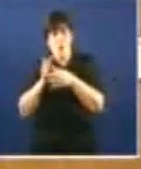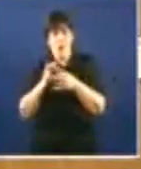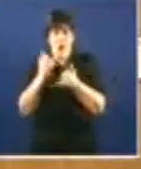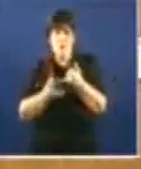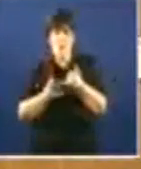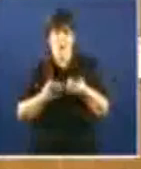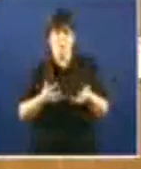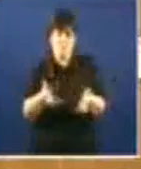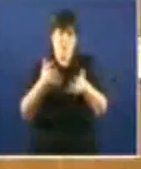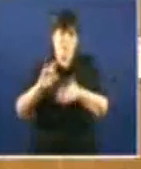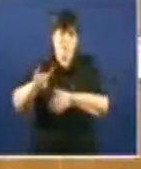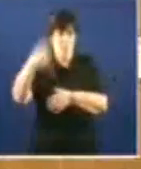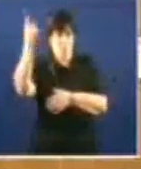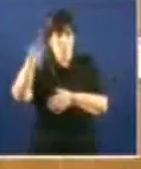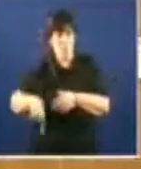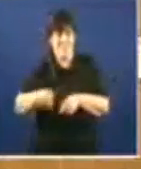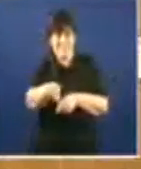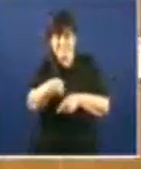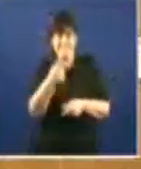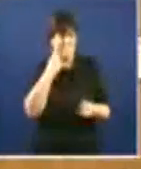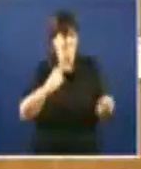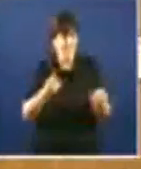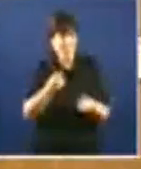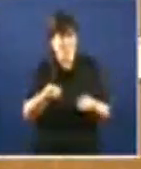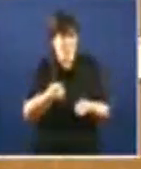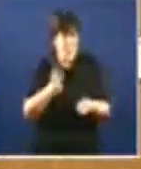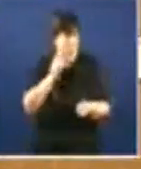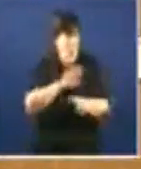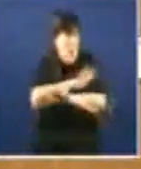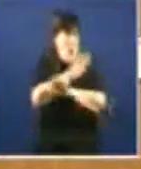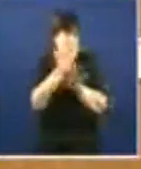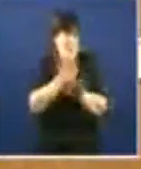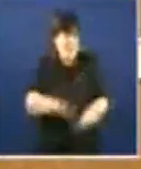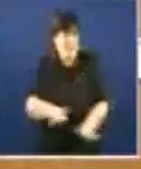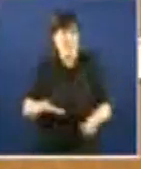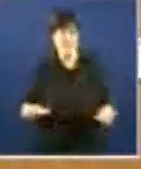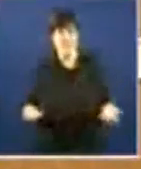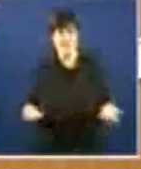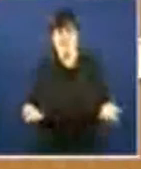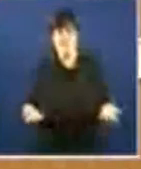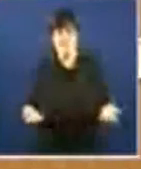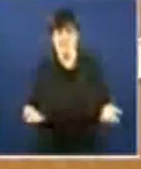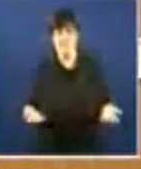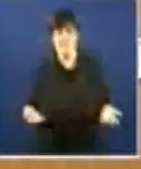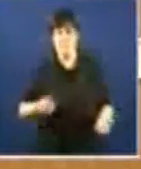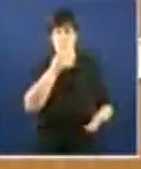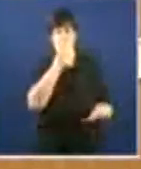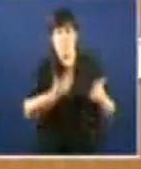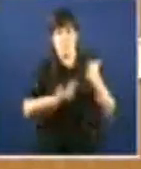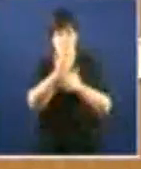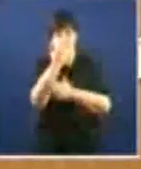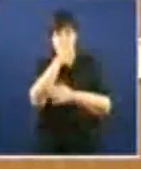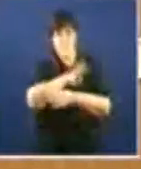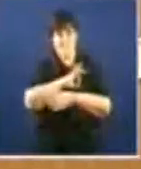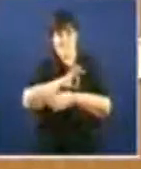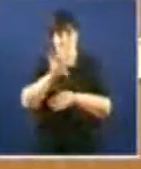subordinados. Esto é un negocio infame que fai a xunta de Galicia a costa dos galegos e das galegas. Bos día, señor Agustín